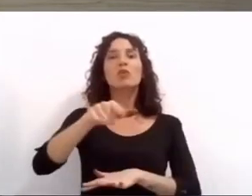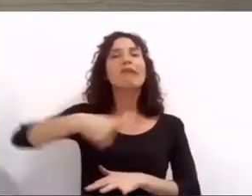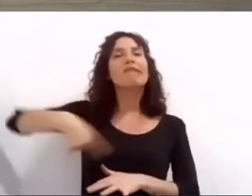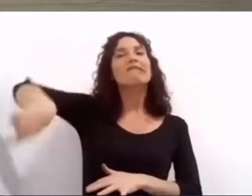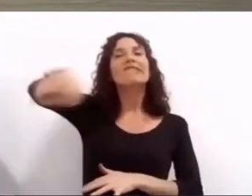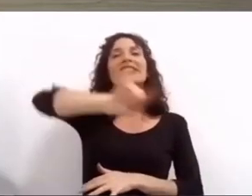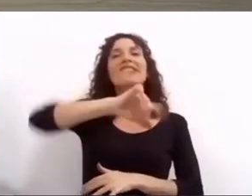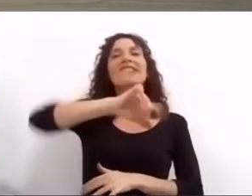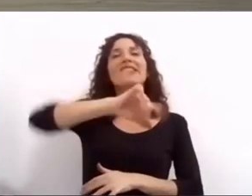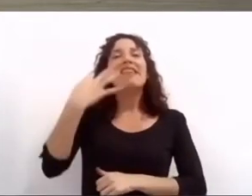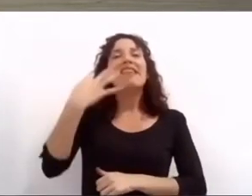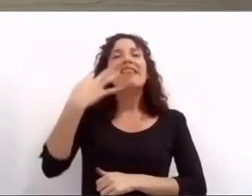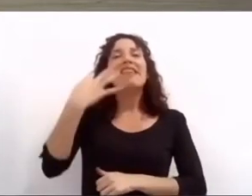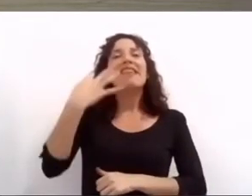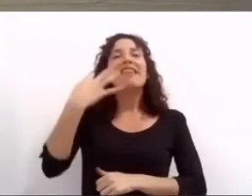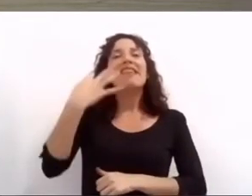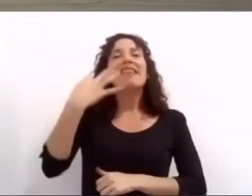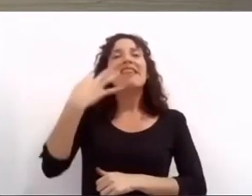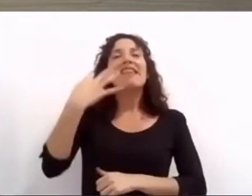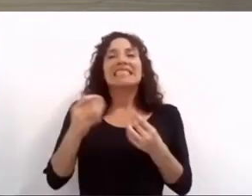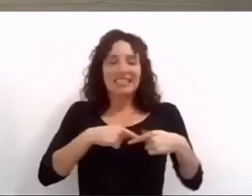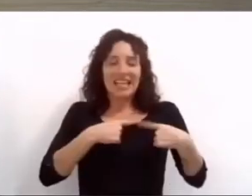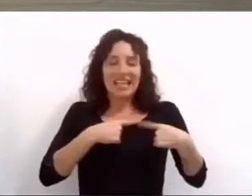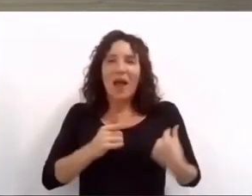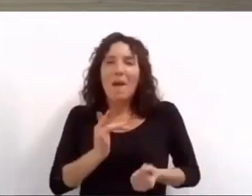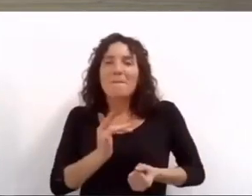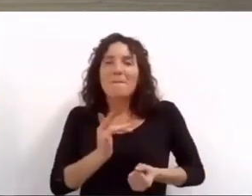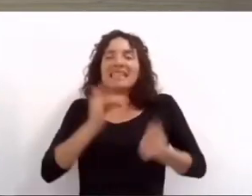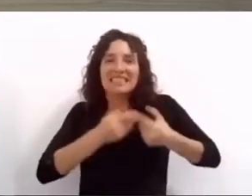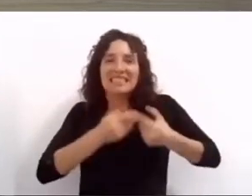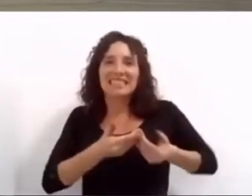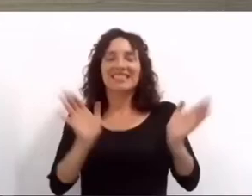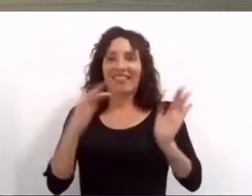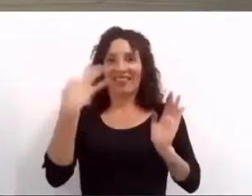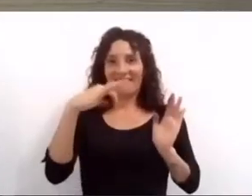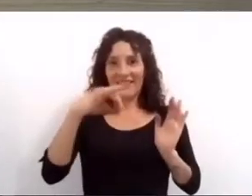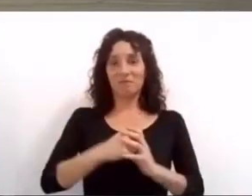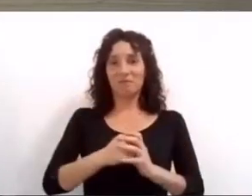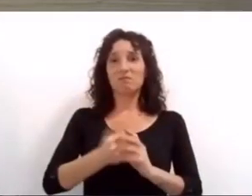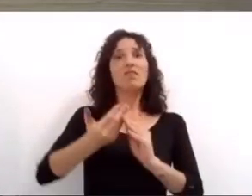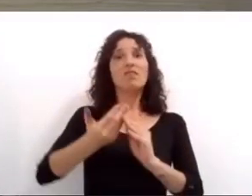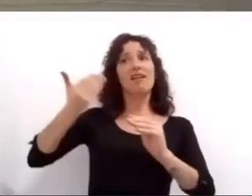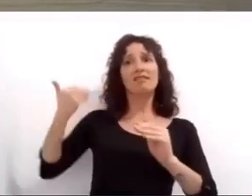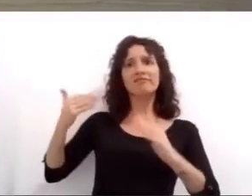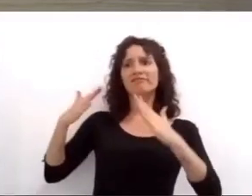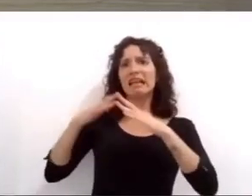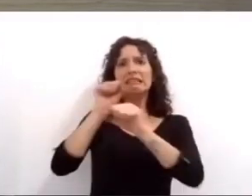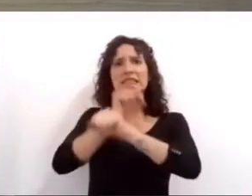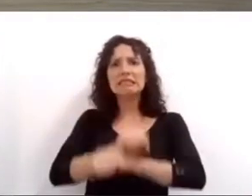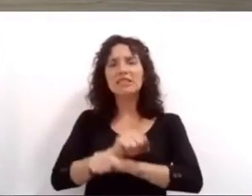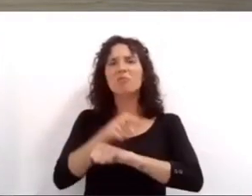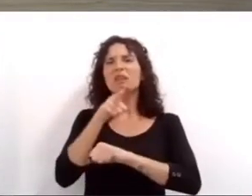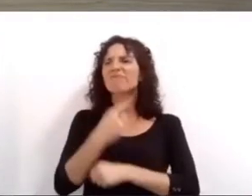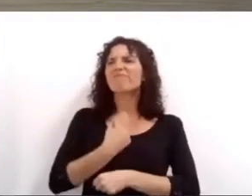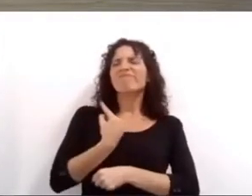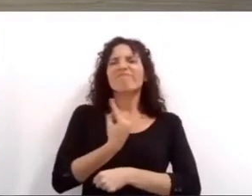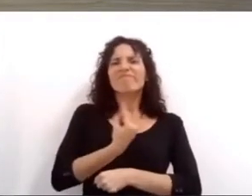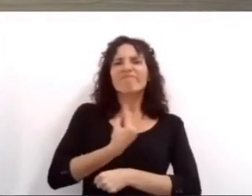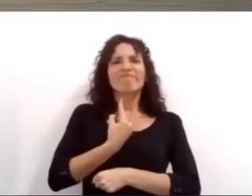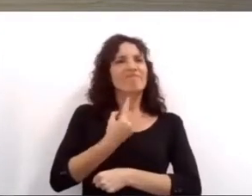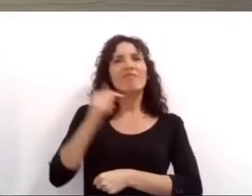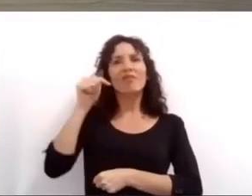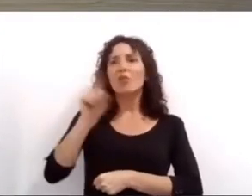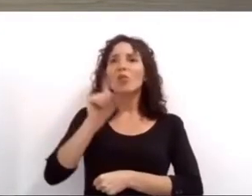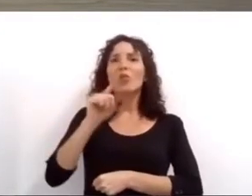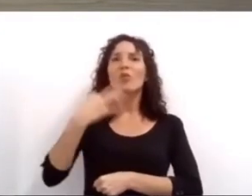la pandemia dejó a muchos artistas sin la posibilidad de expresarse y de conectarse con su público y vamos a acompañarlos en